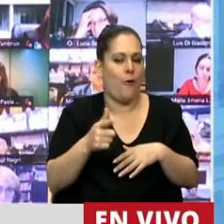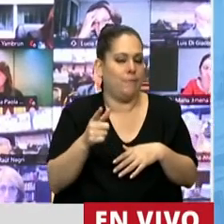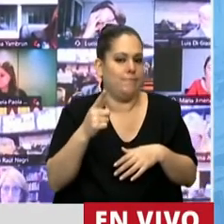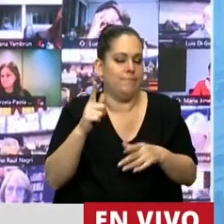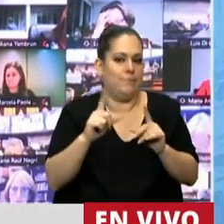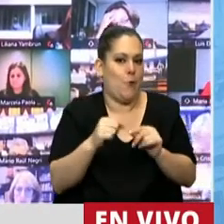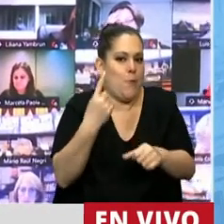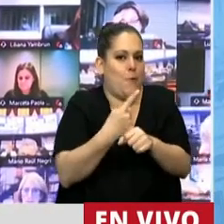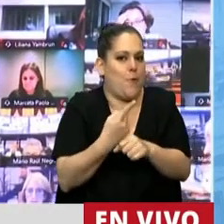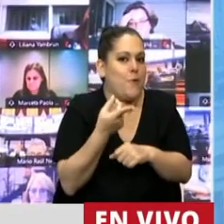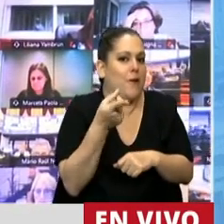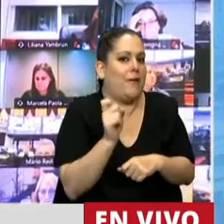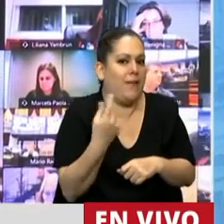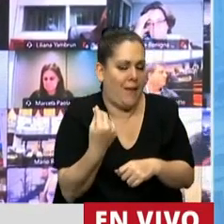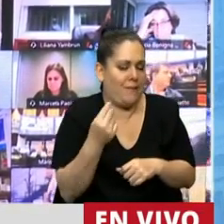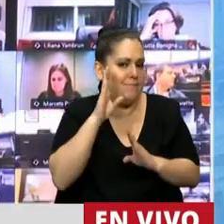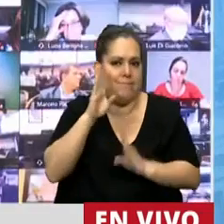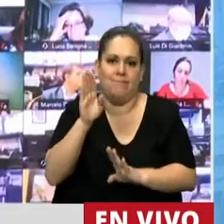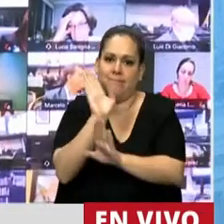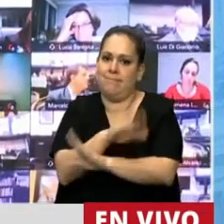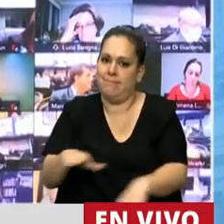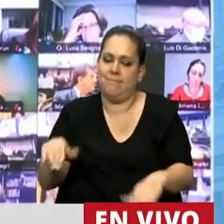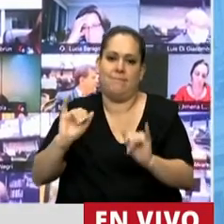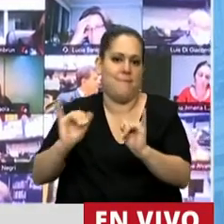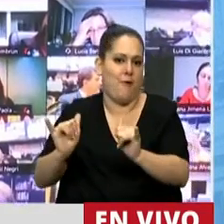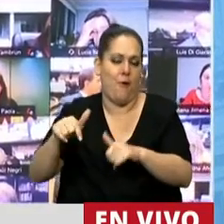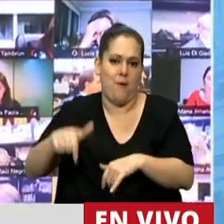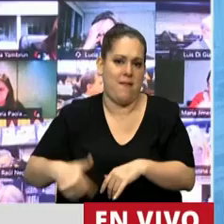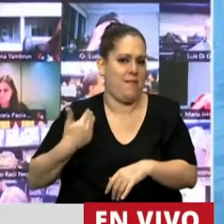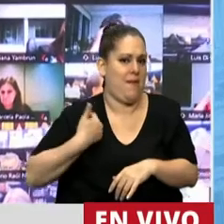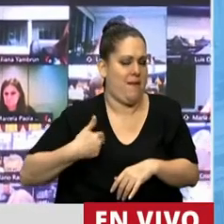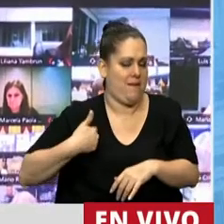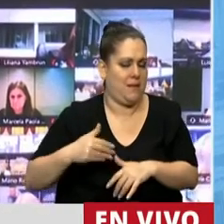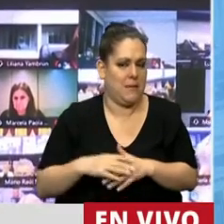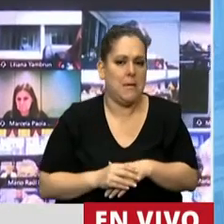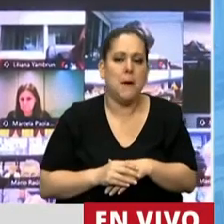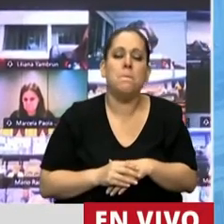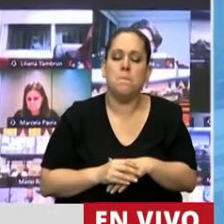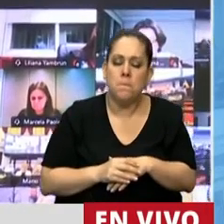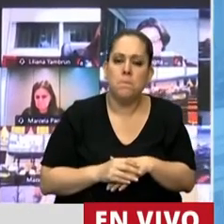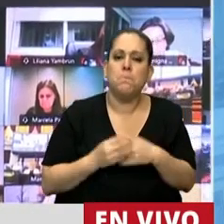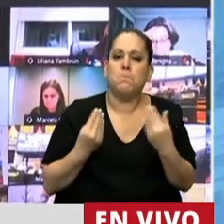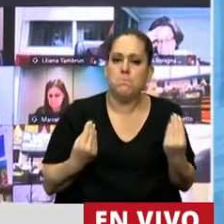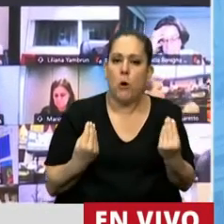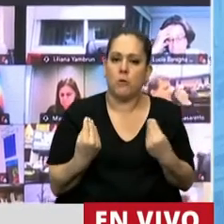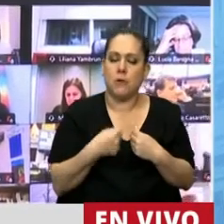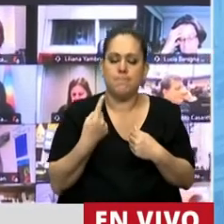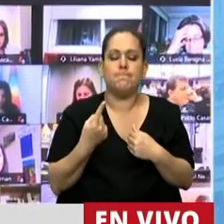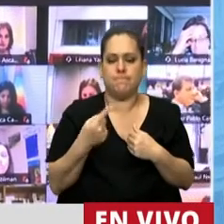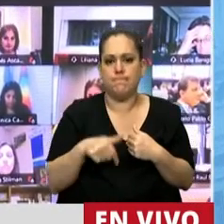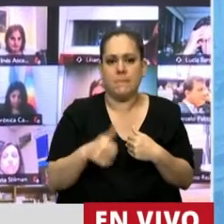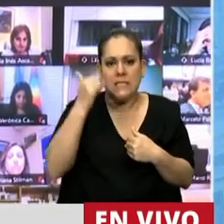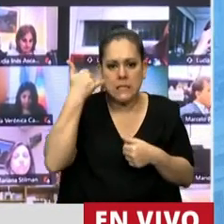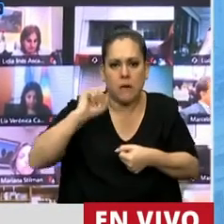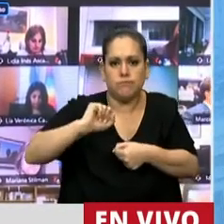hoy deben ser las y los jóvenes de nuestro país. Por un lado, porque hemos abordado y hemos